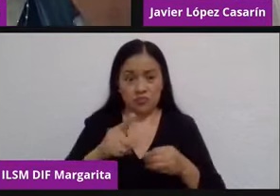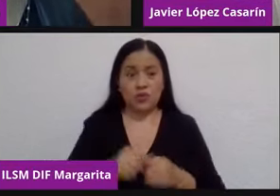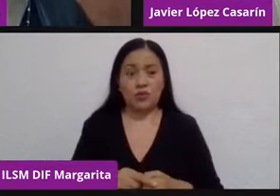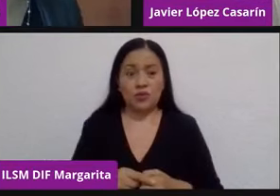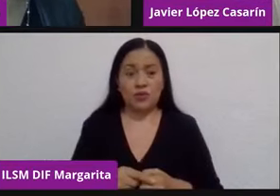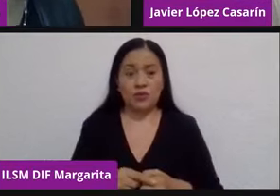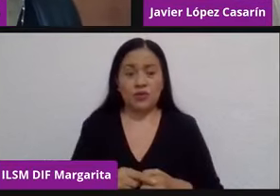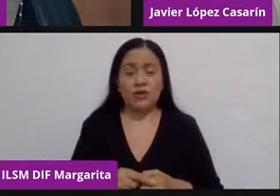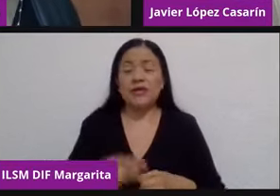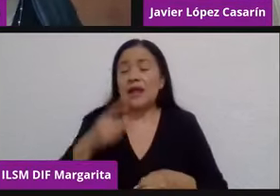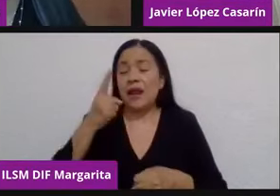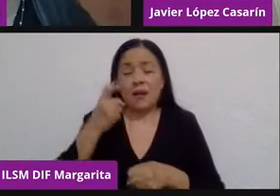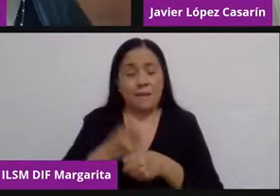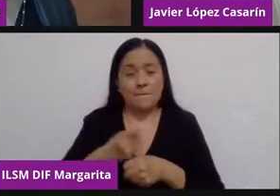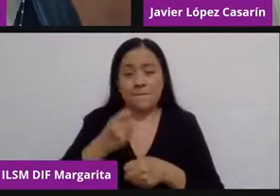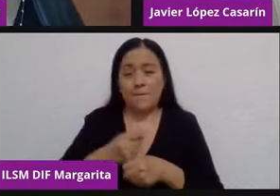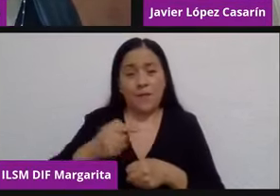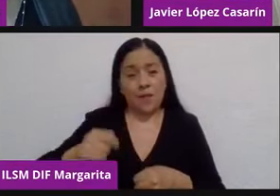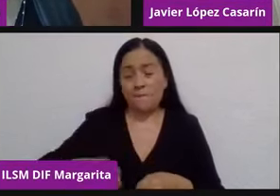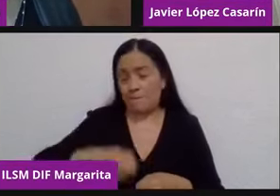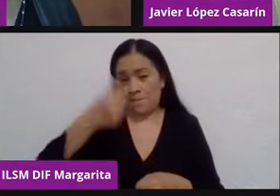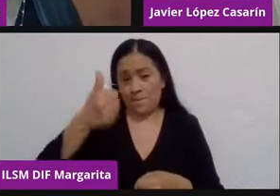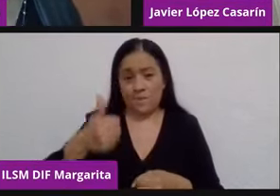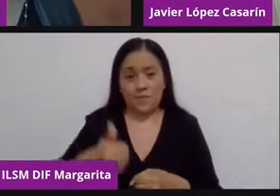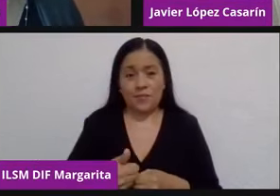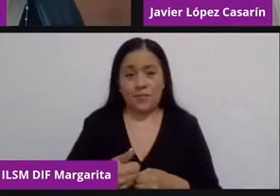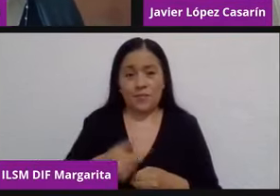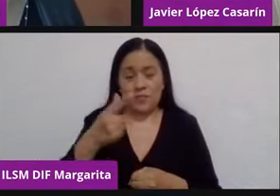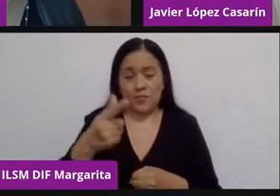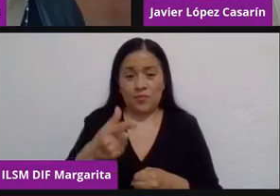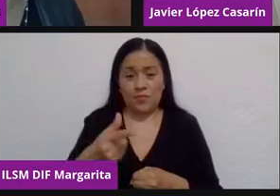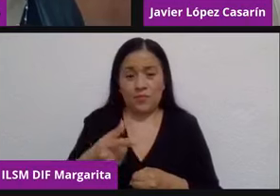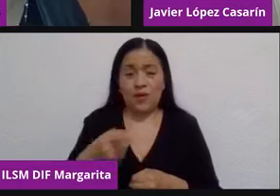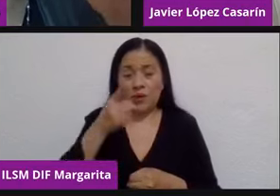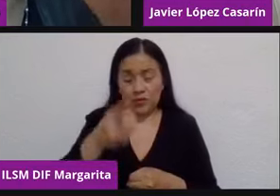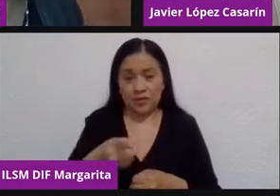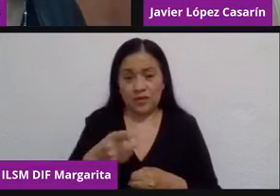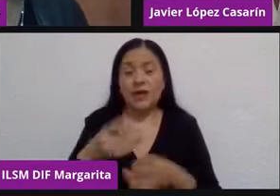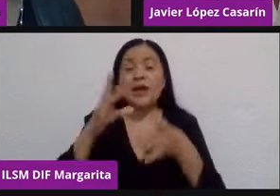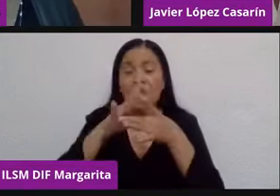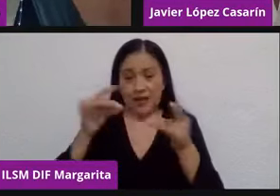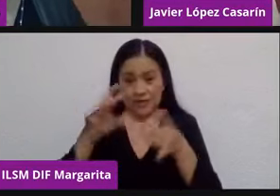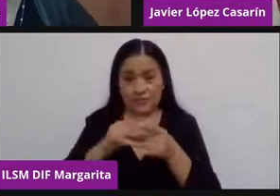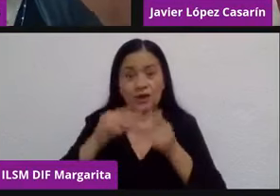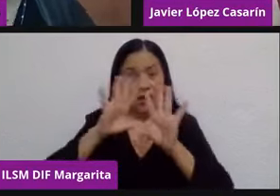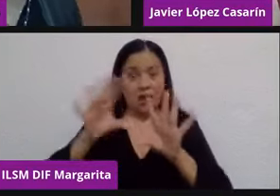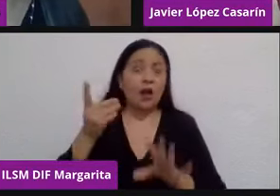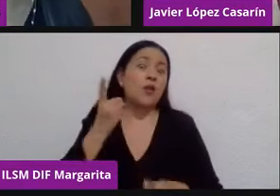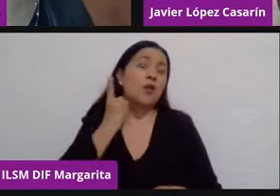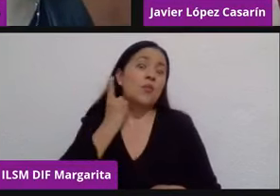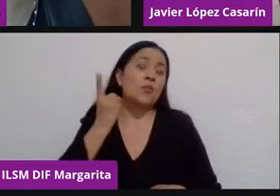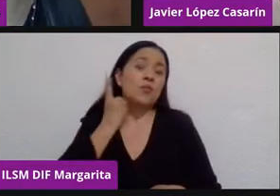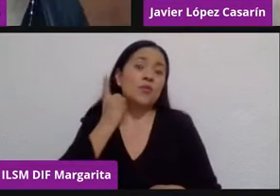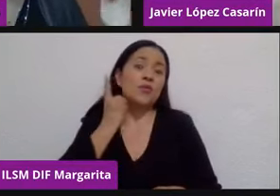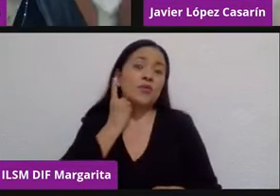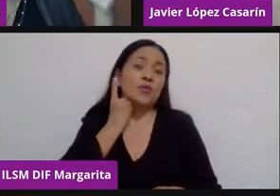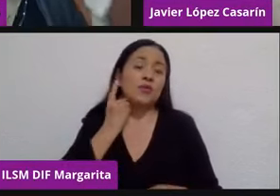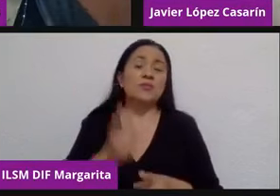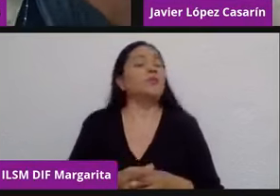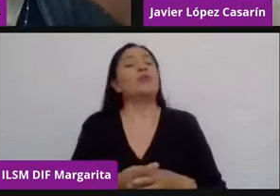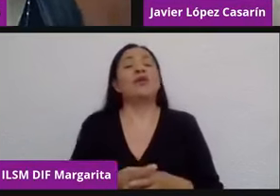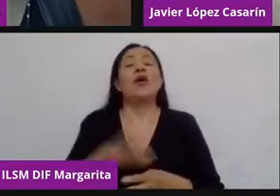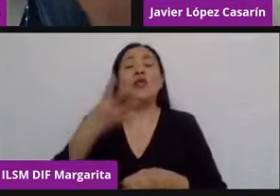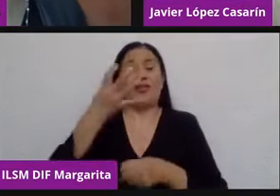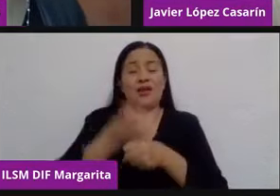aparición, digamos, en materia de difusión y divulgación como diputado de la 45 legislatura, lo cual,